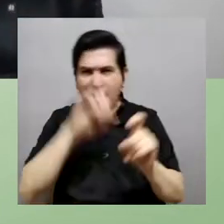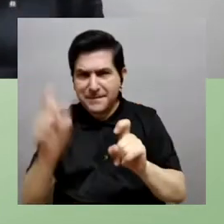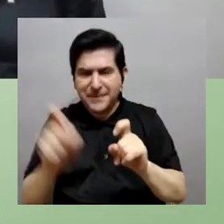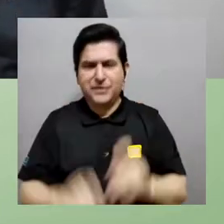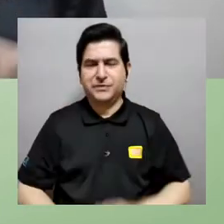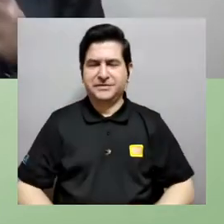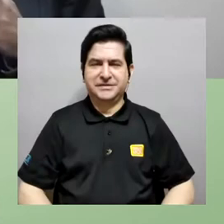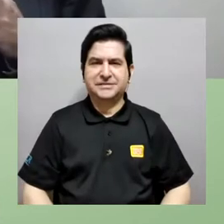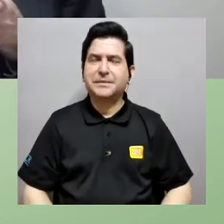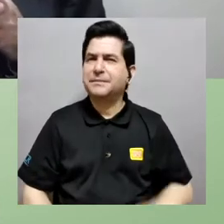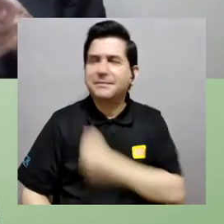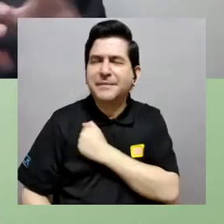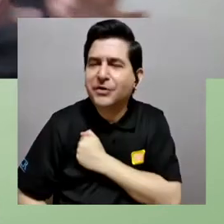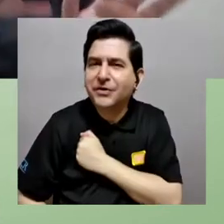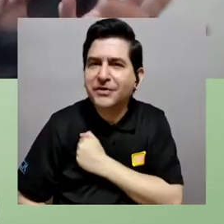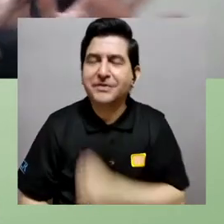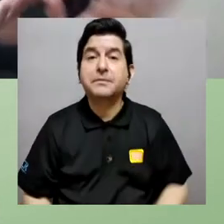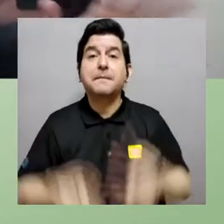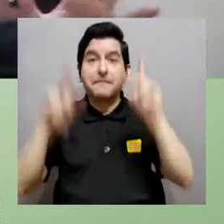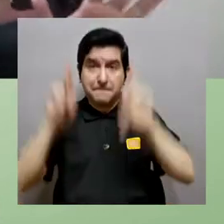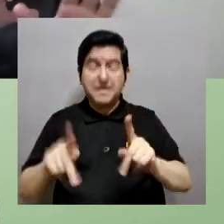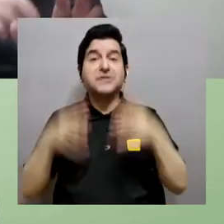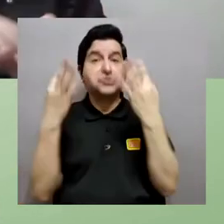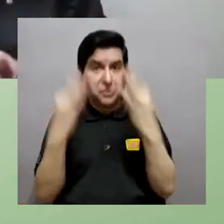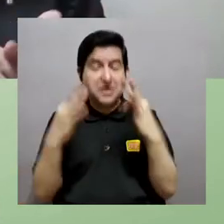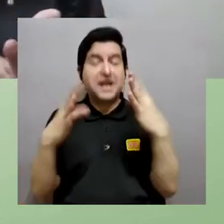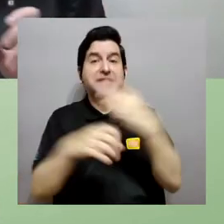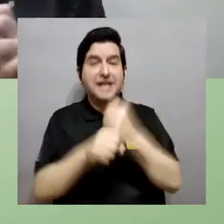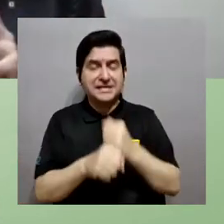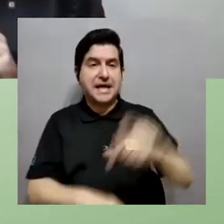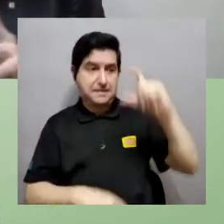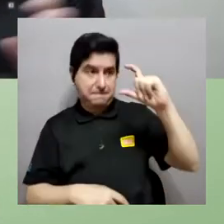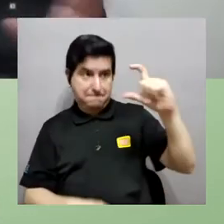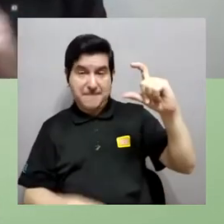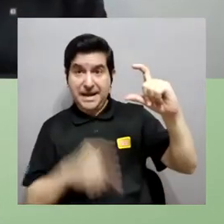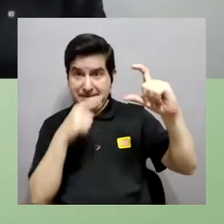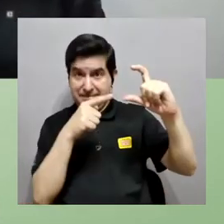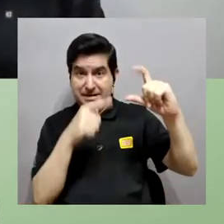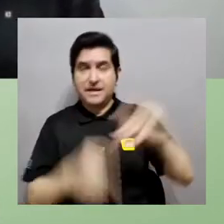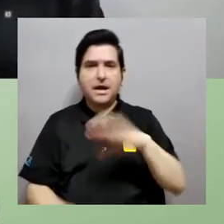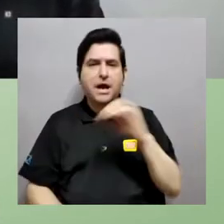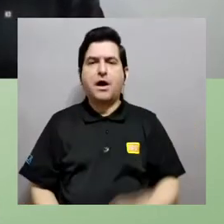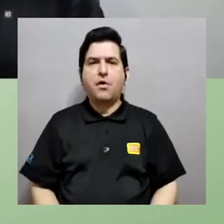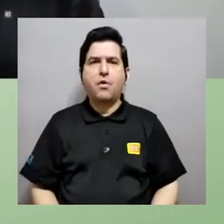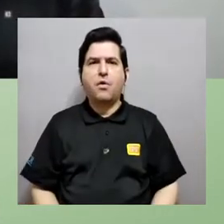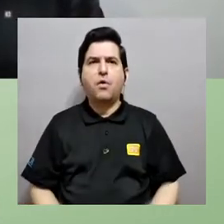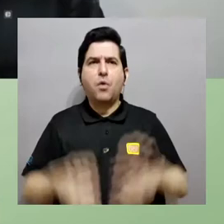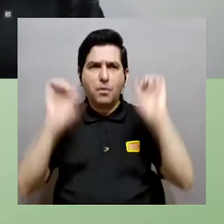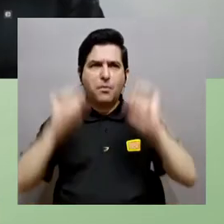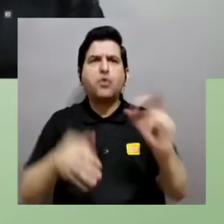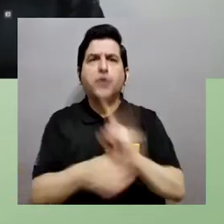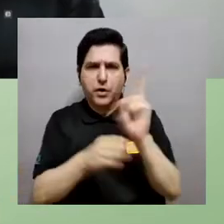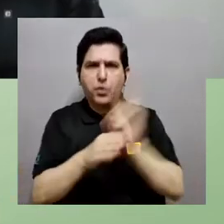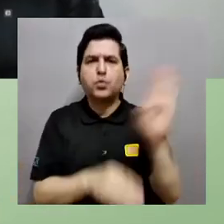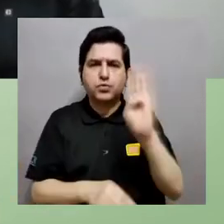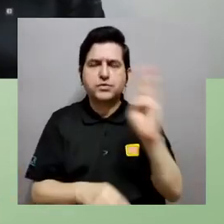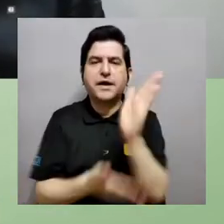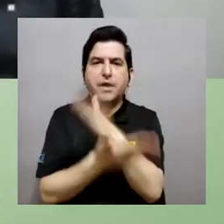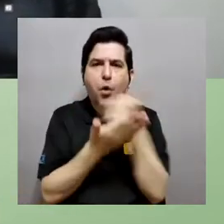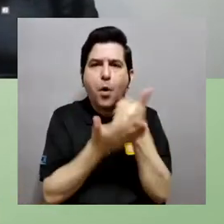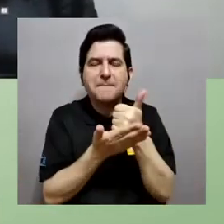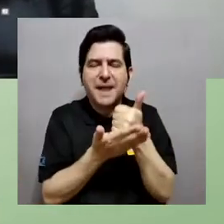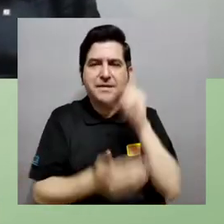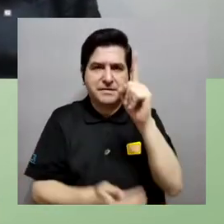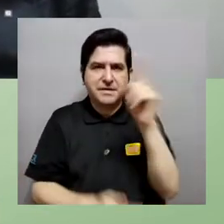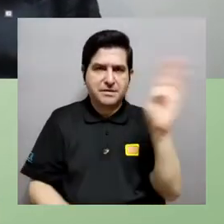dar a futuro. Pero, este, ya ahorita las pregunto. ¿Ah? Hay personas que están tratando de hacer baterías